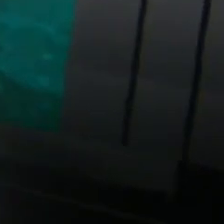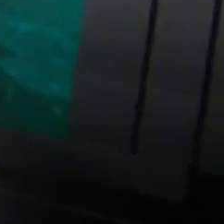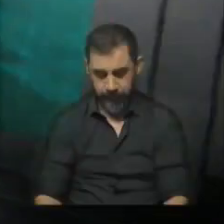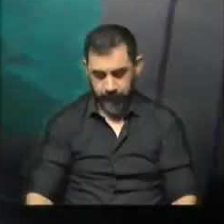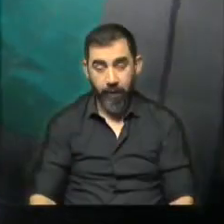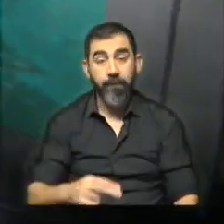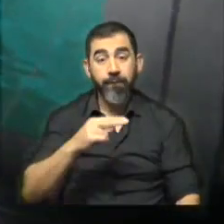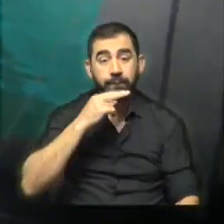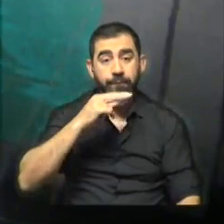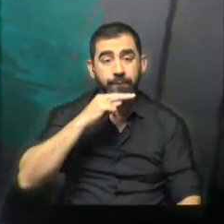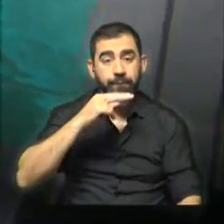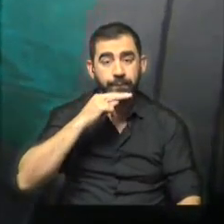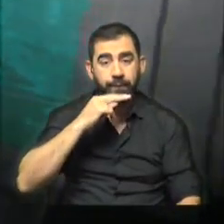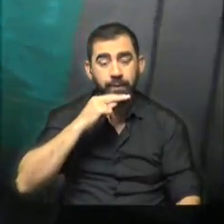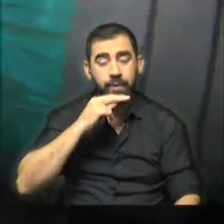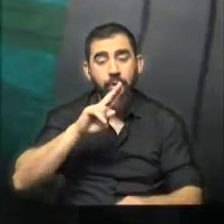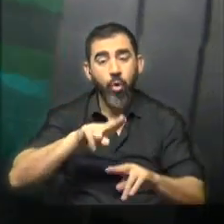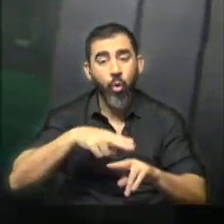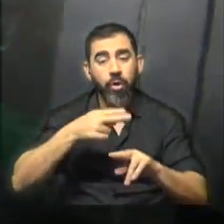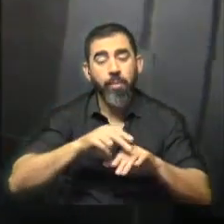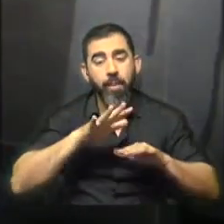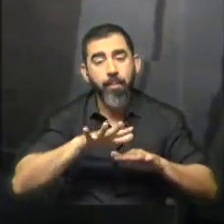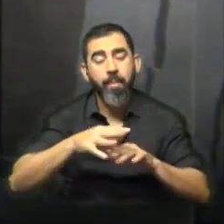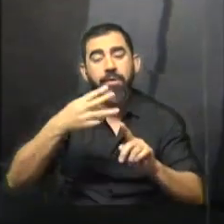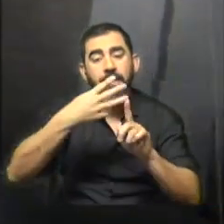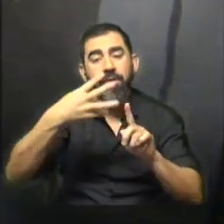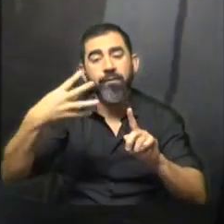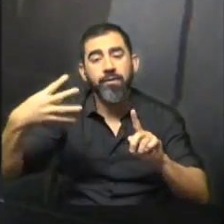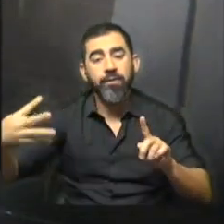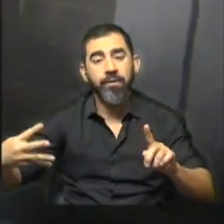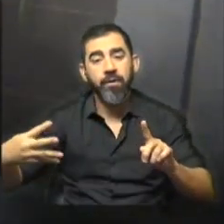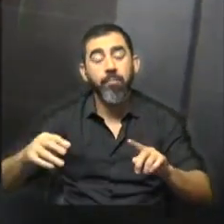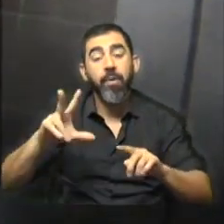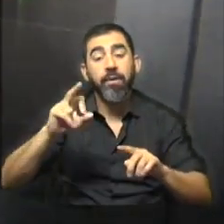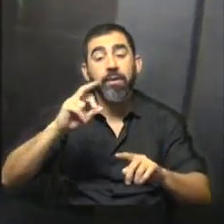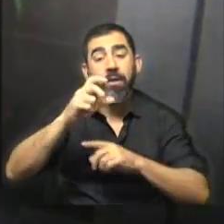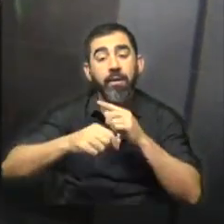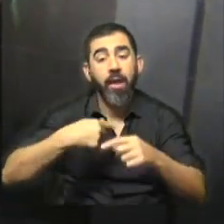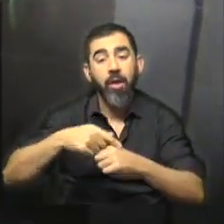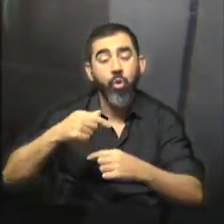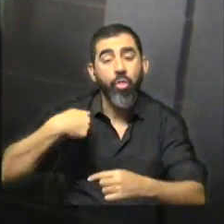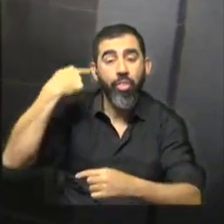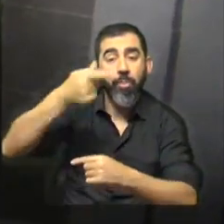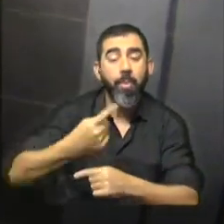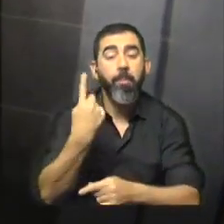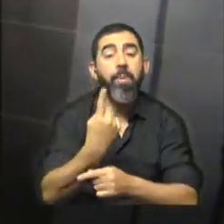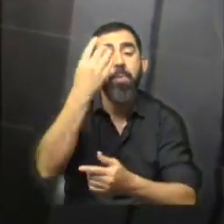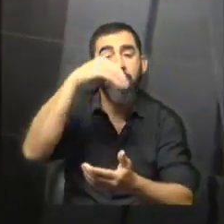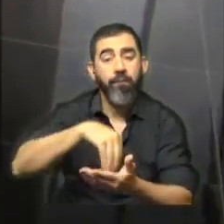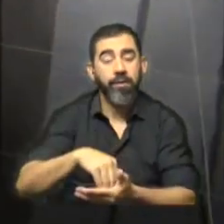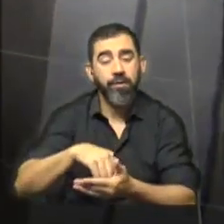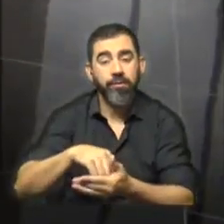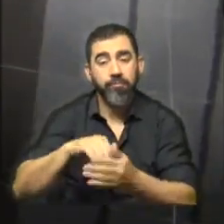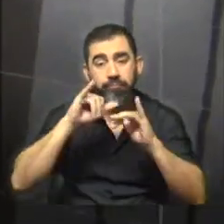Este viernes se realizará una nueva edición de la marcha por la diversidad. a 30 años de la primera manifestación pública de El